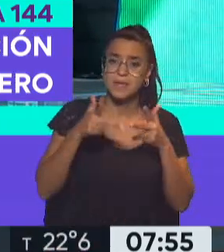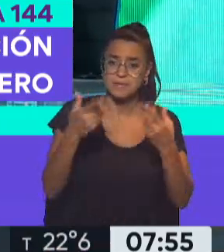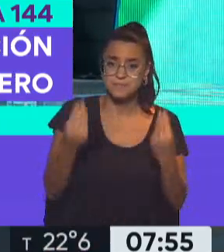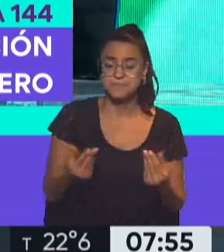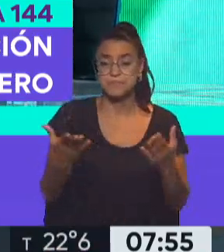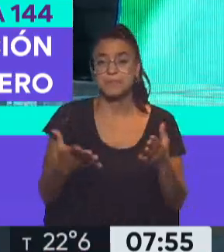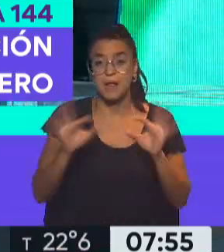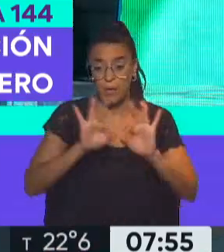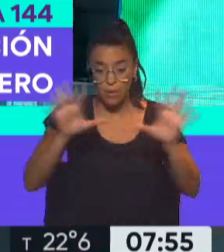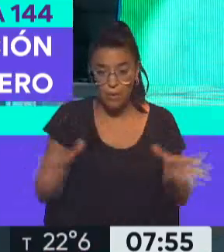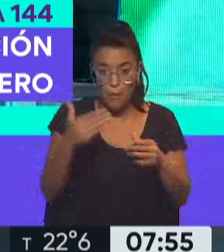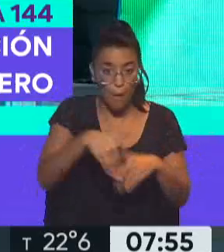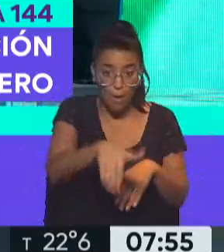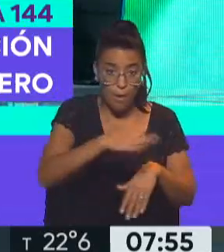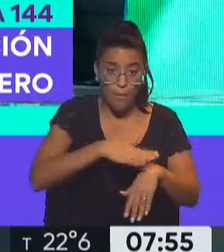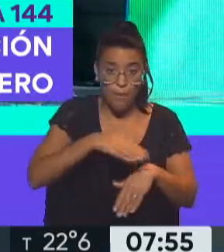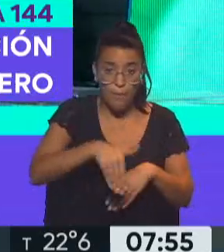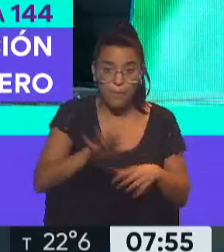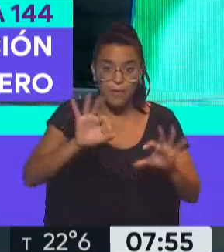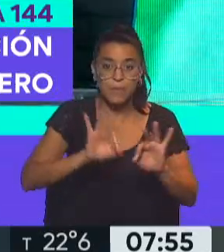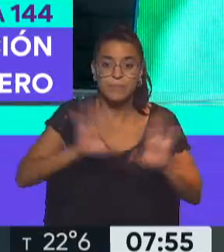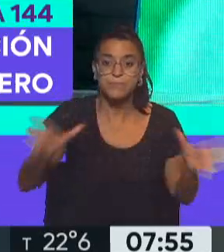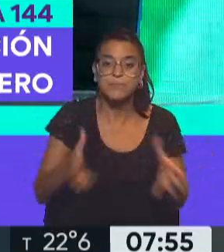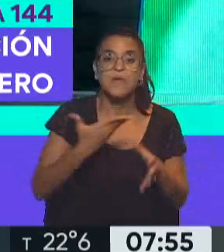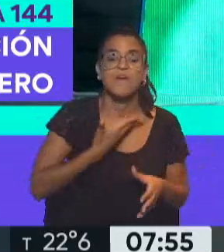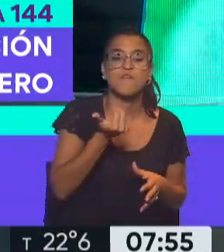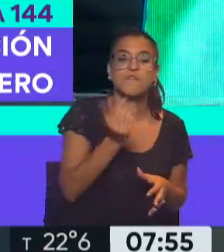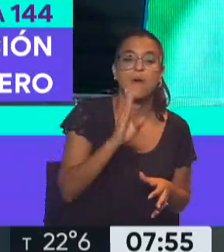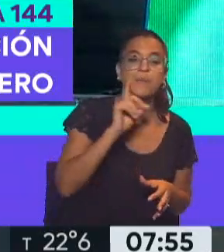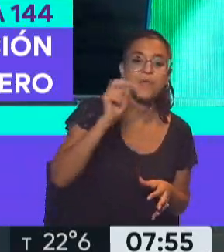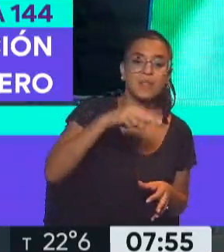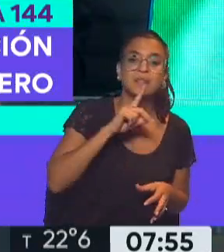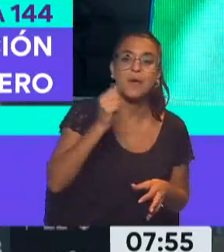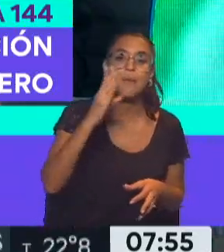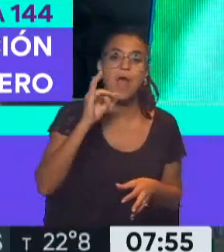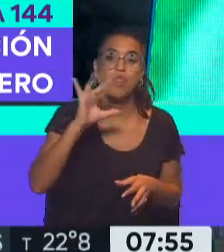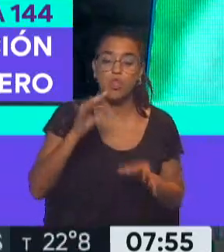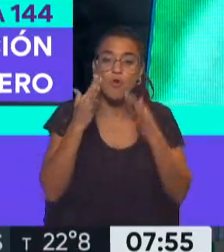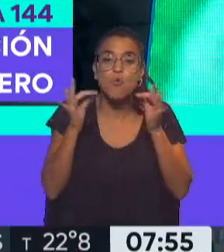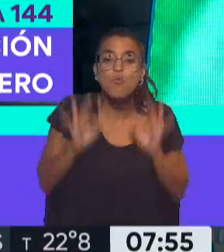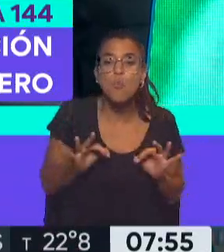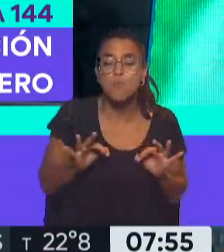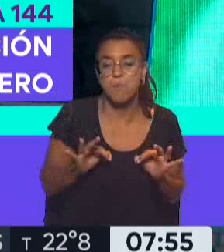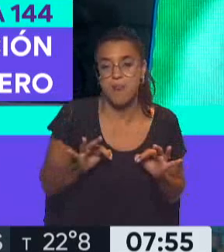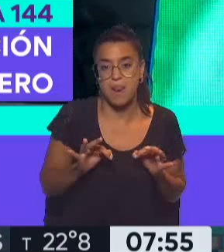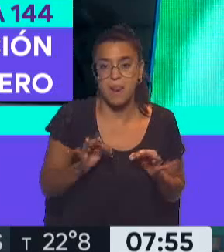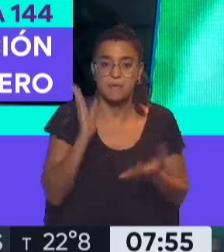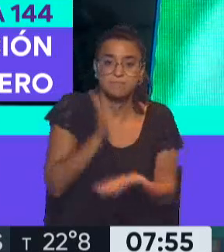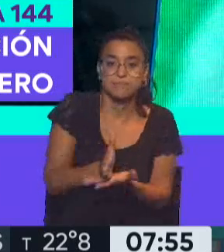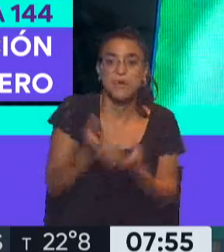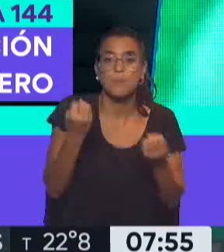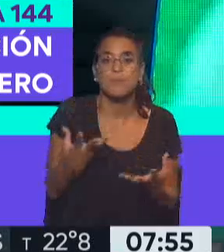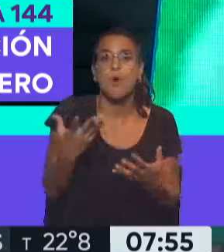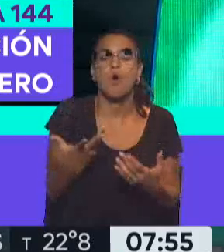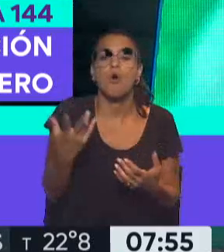salida que se producirá en las próximas horas de Fabián Tablado está relacionada justamente con el cumplimiento de una pena por haber